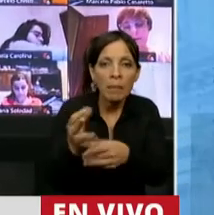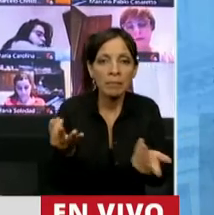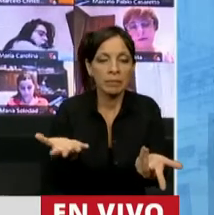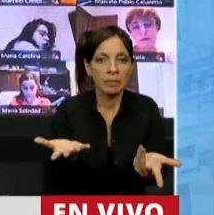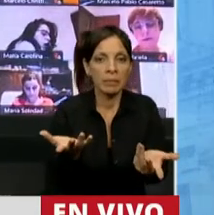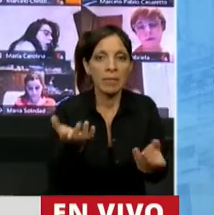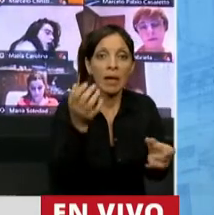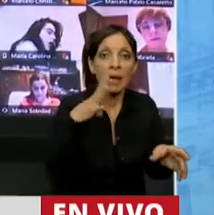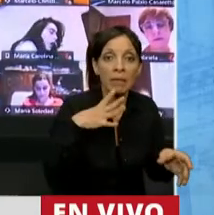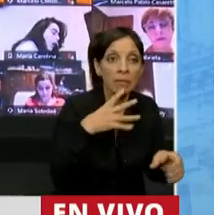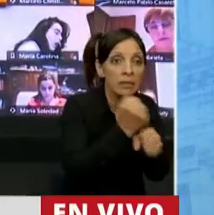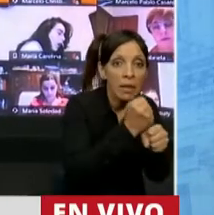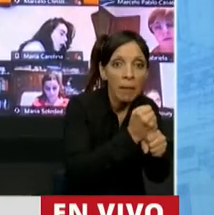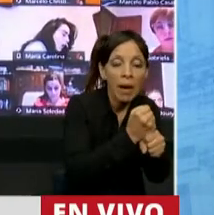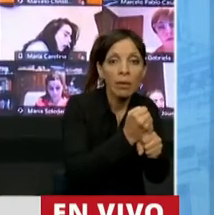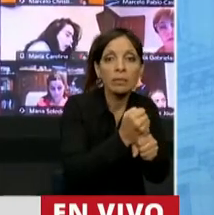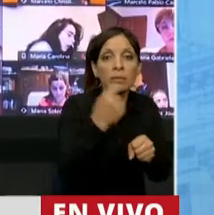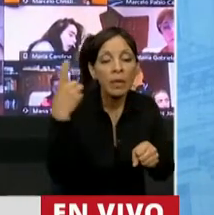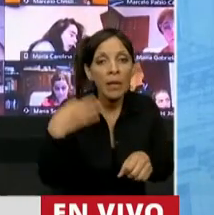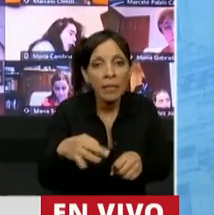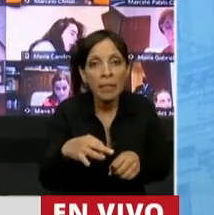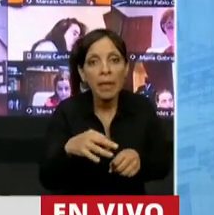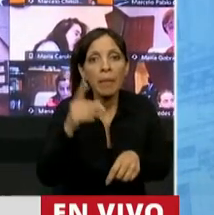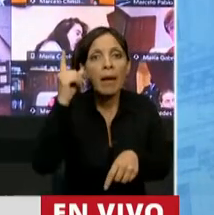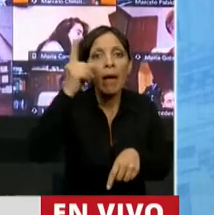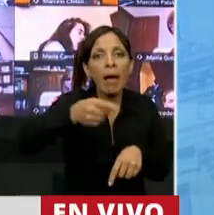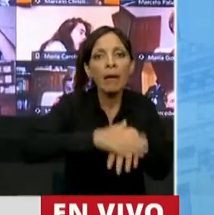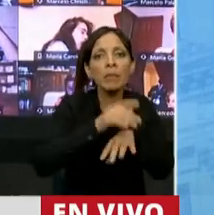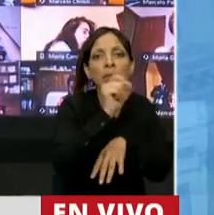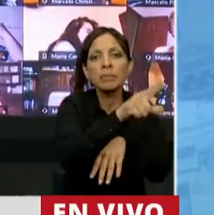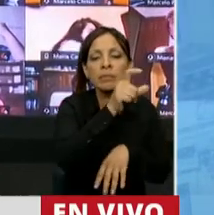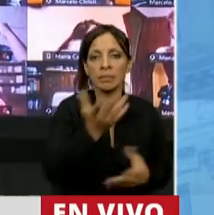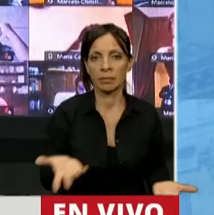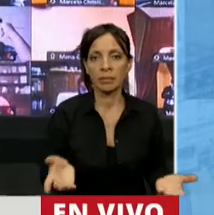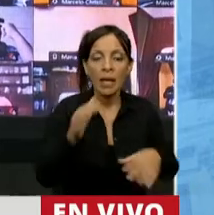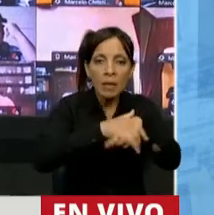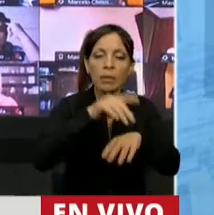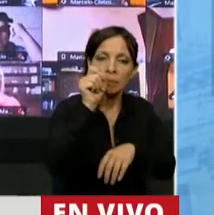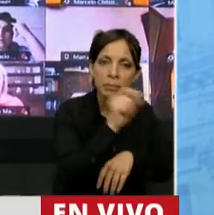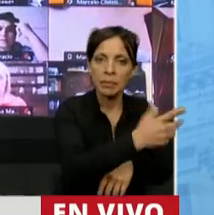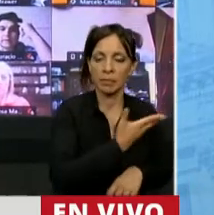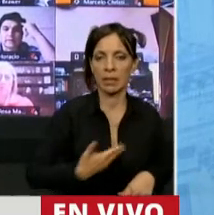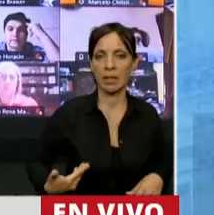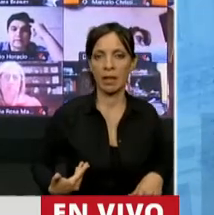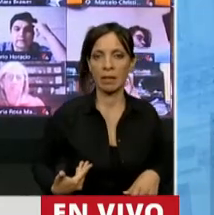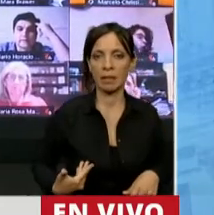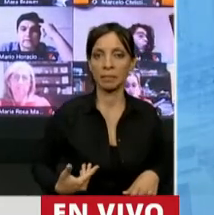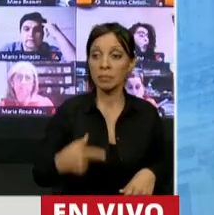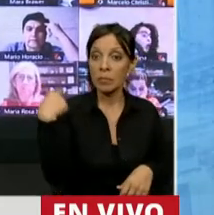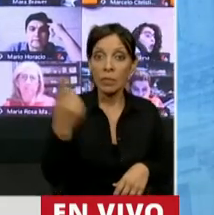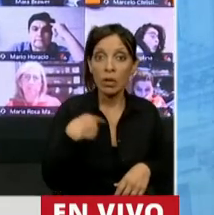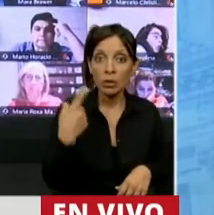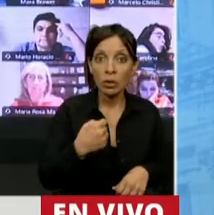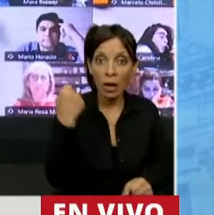trabajo se la tiene que endilgar, señor presidente, a usted. Es responsabilidad suya el que hayamos